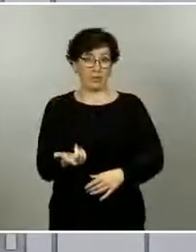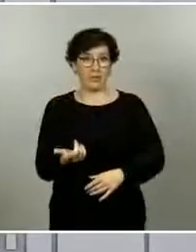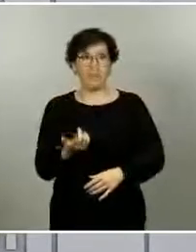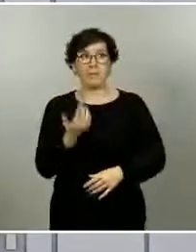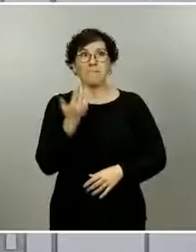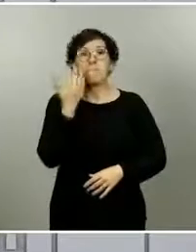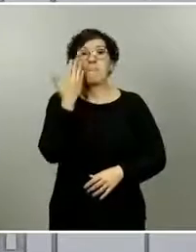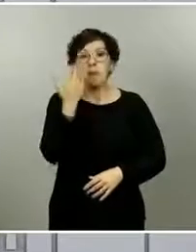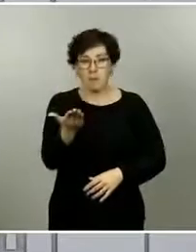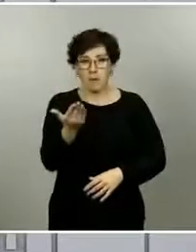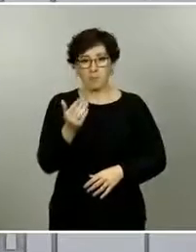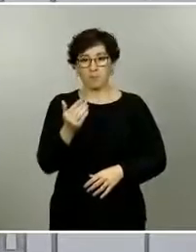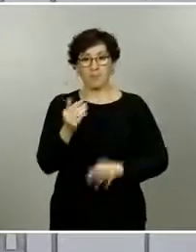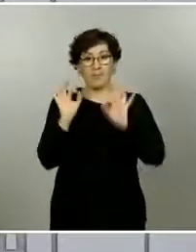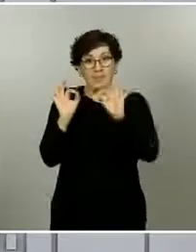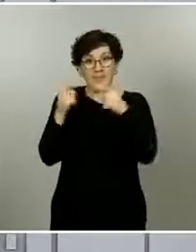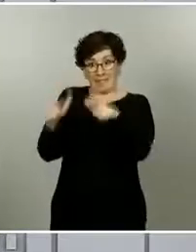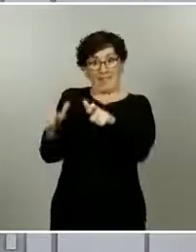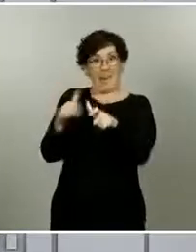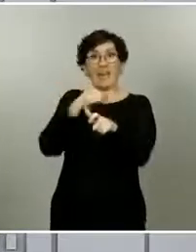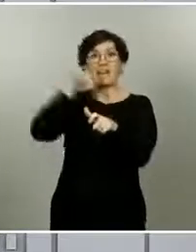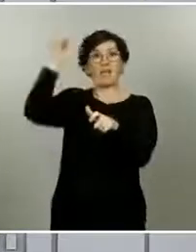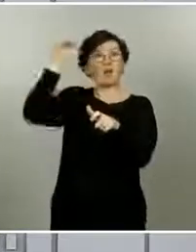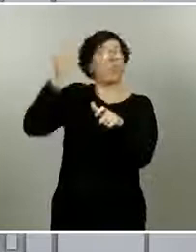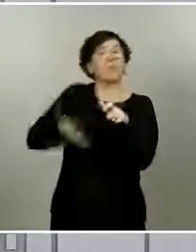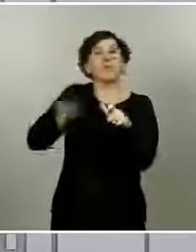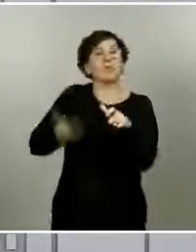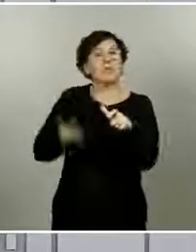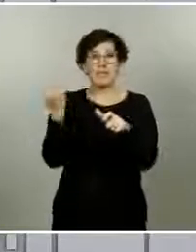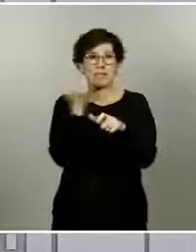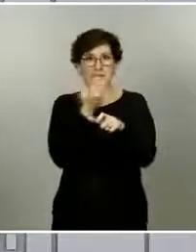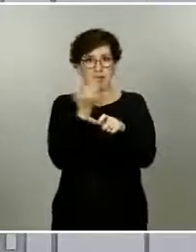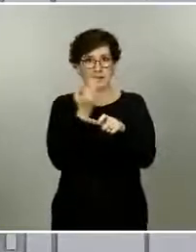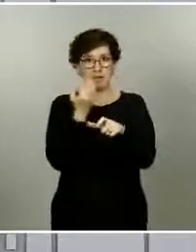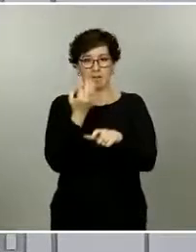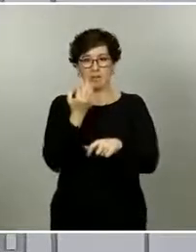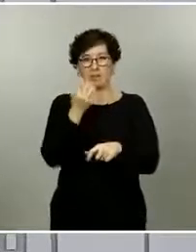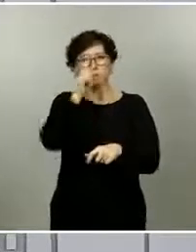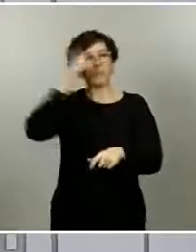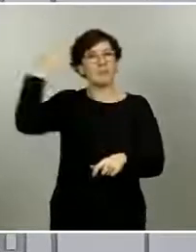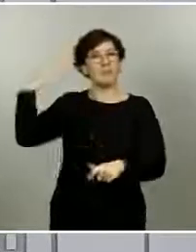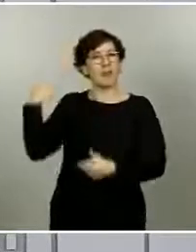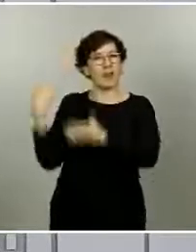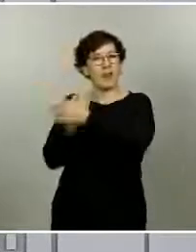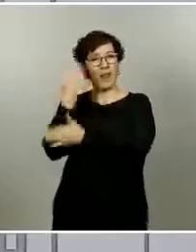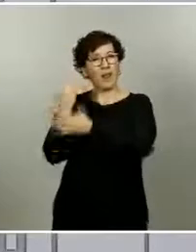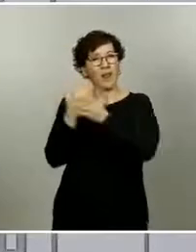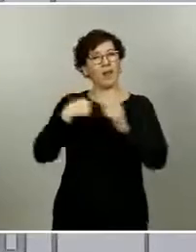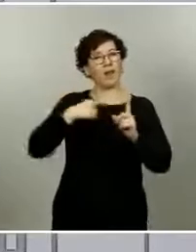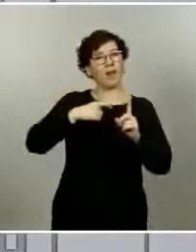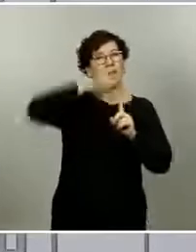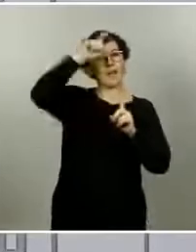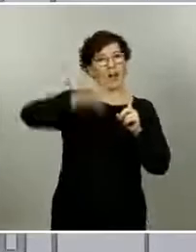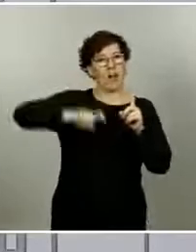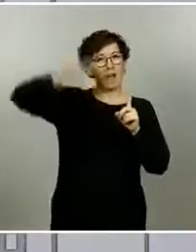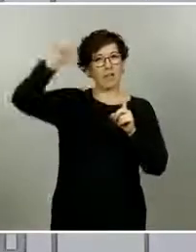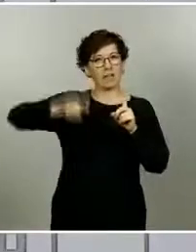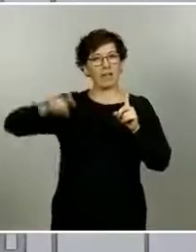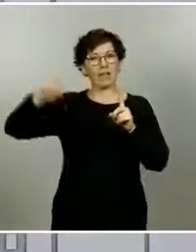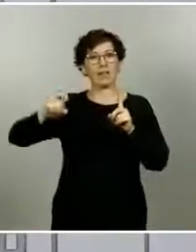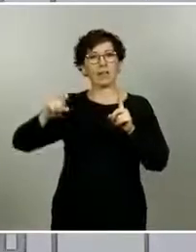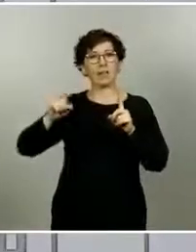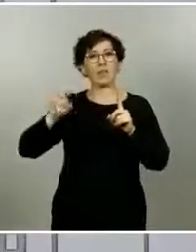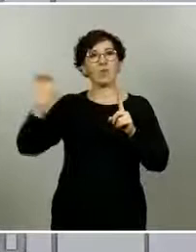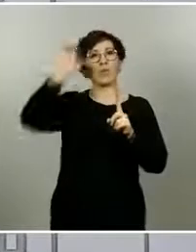lo que sí que es importante relacionar en cuanto a La Rioja es el ver hace unos días les mostraba unas gráficas de la evolución de la